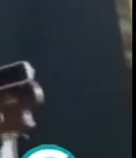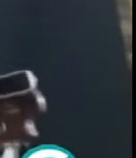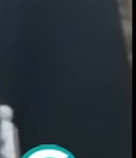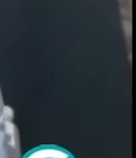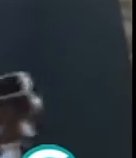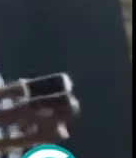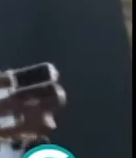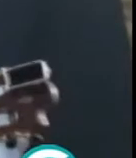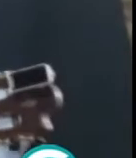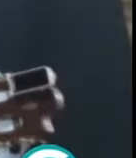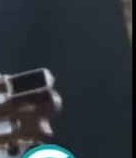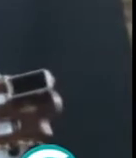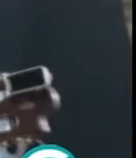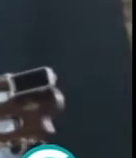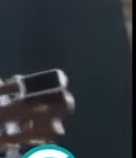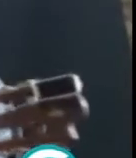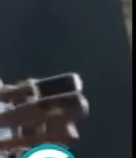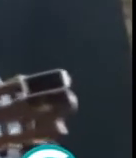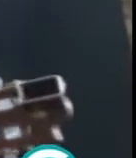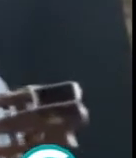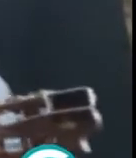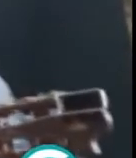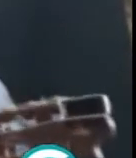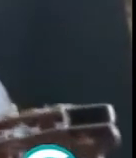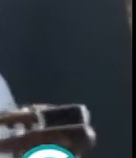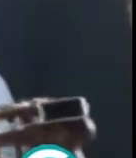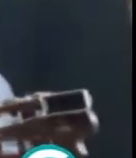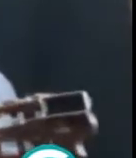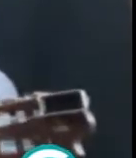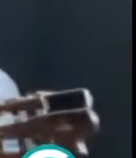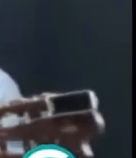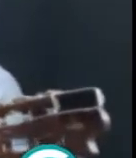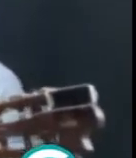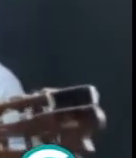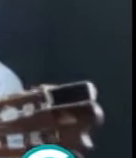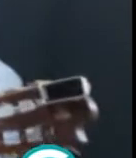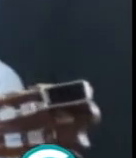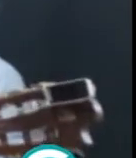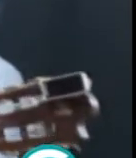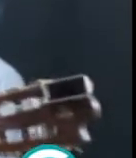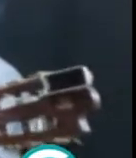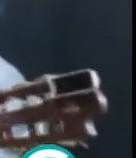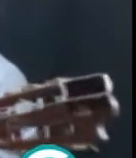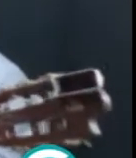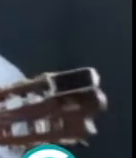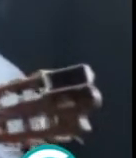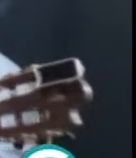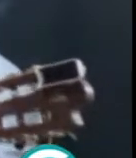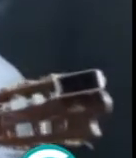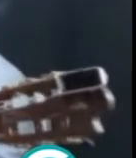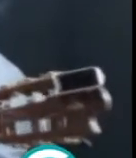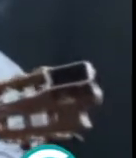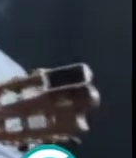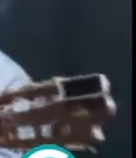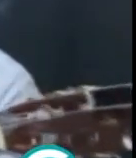de este espléndido robot fue programado para limpiar y barrer